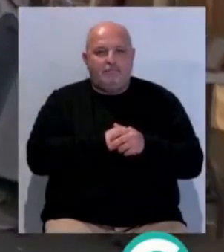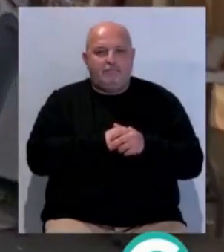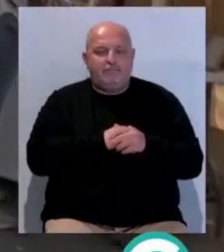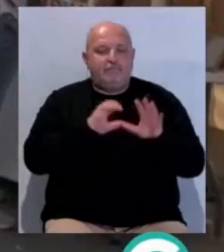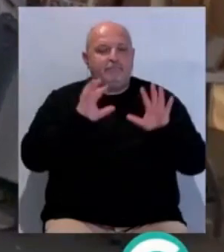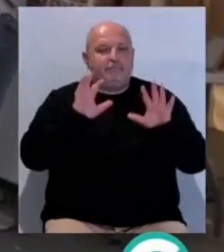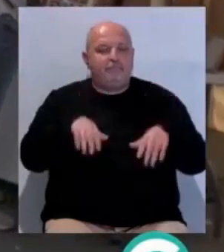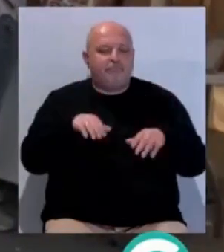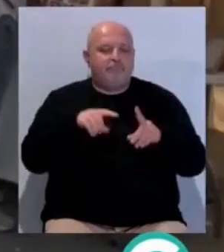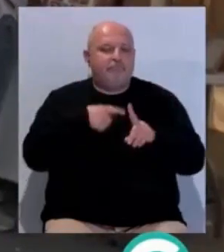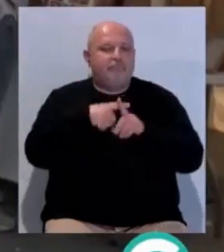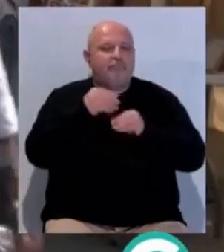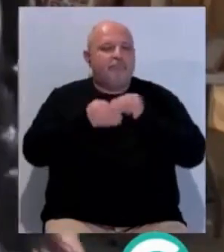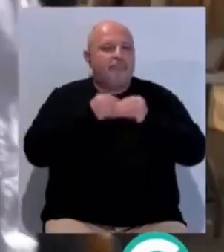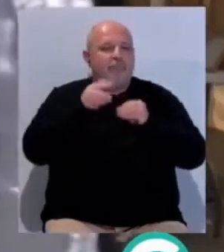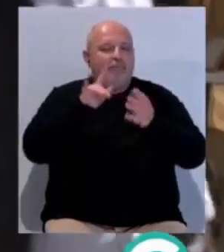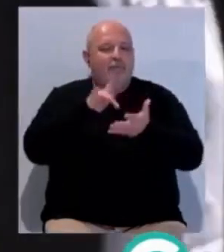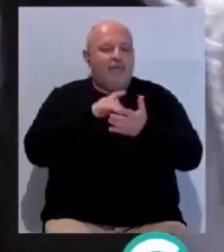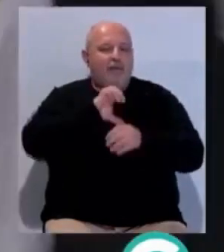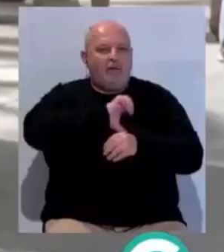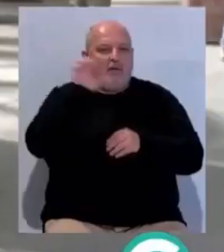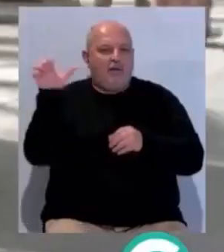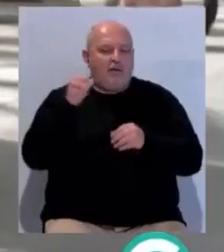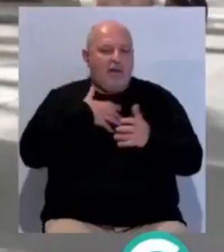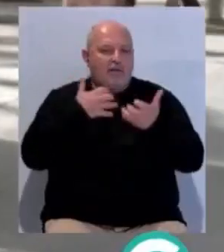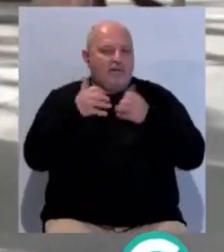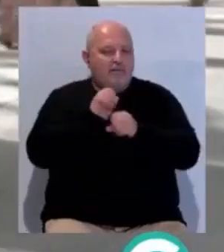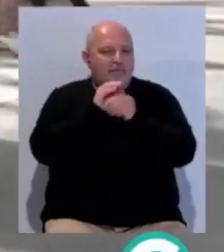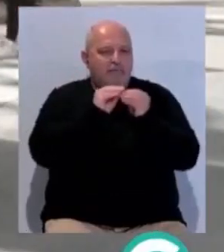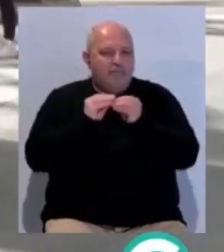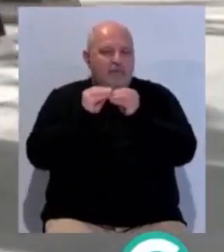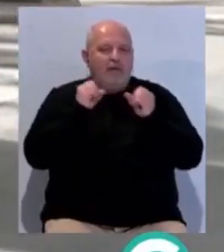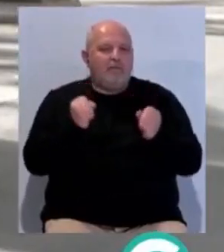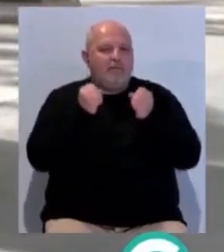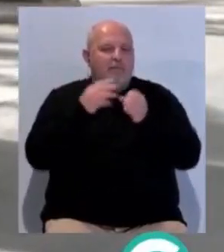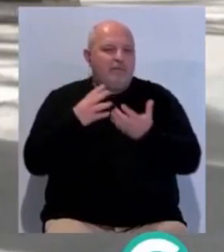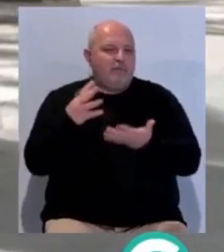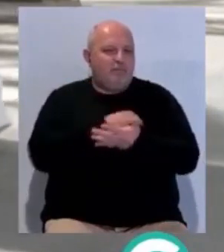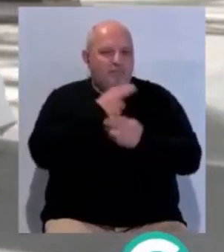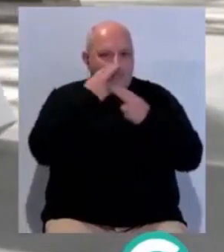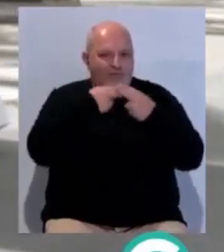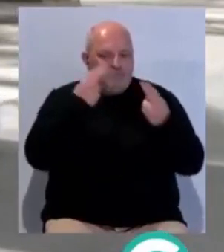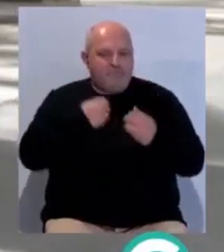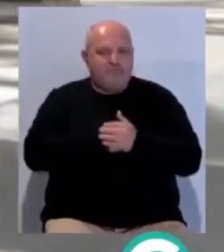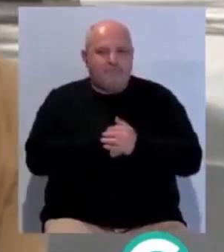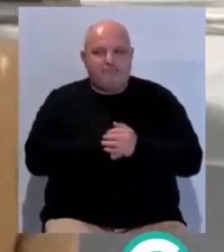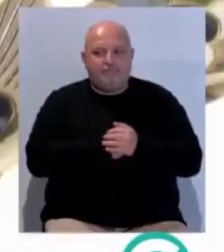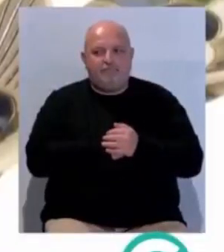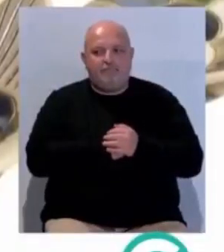Cádiz se suma a la celebración del Día Europeo de la Artesanía con actividades para todos los públicos.